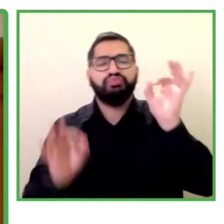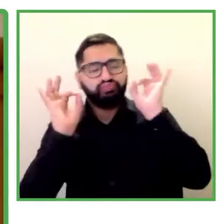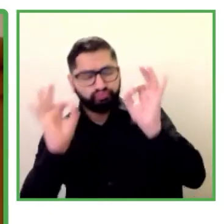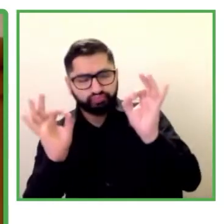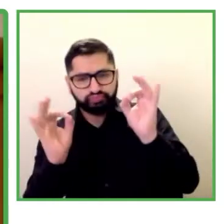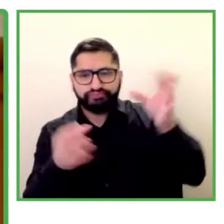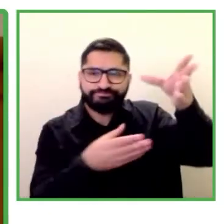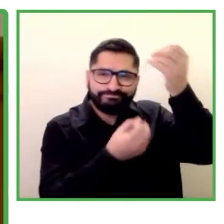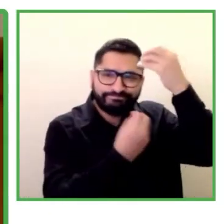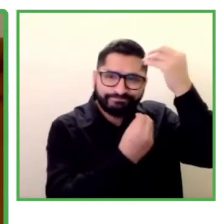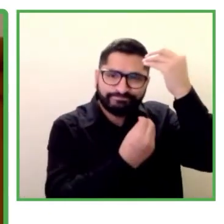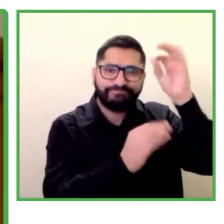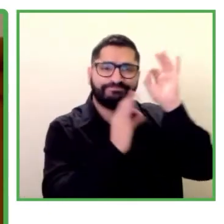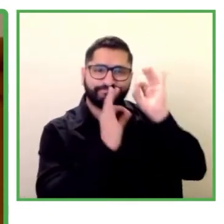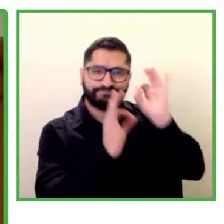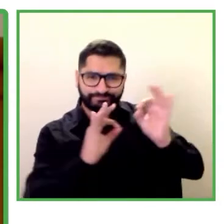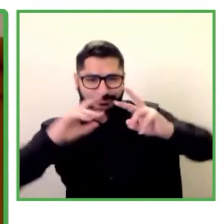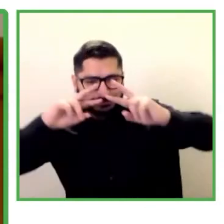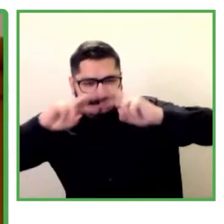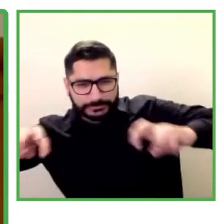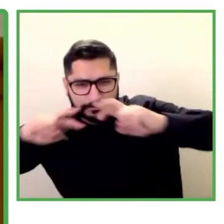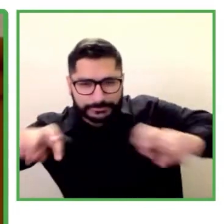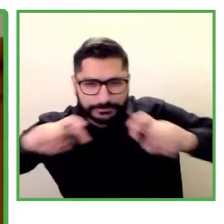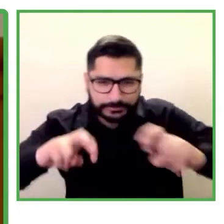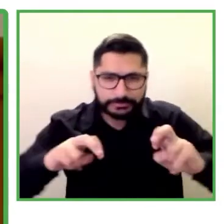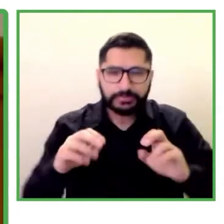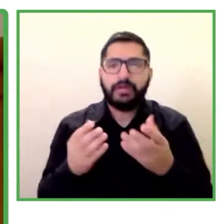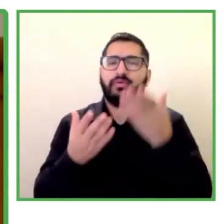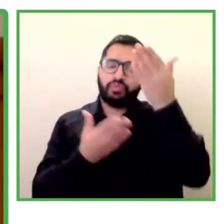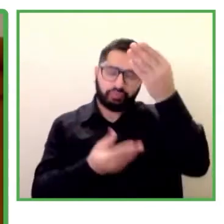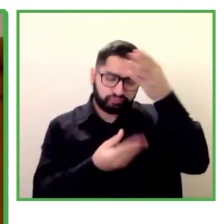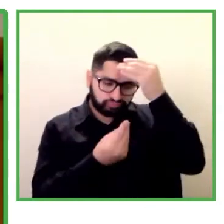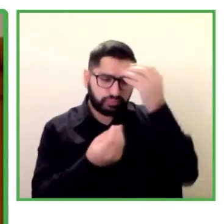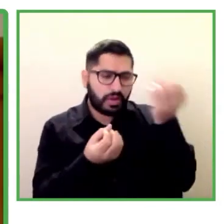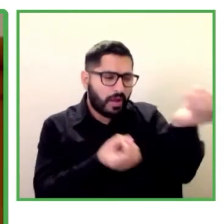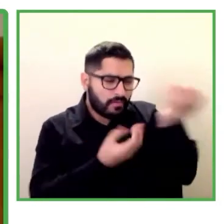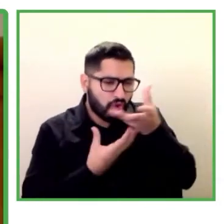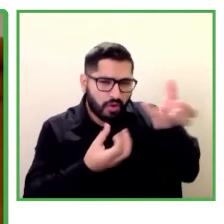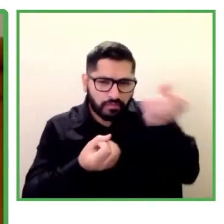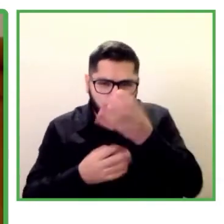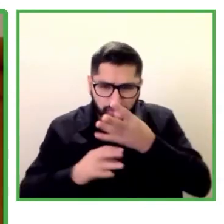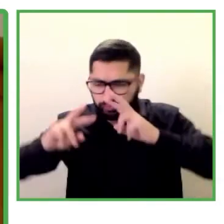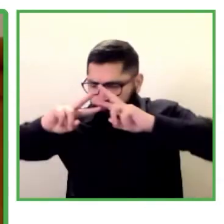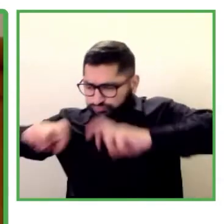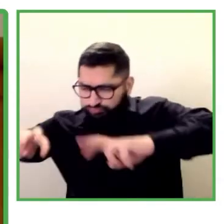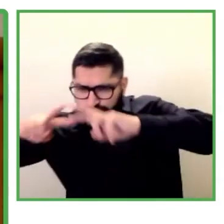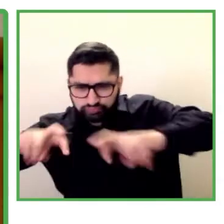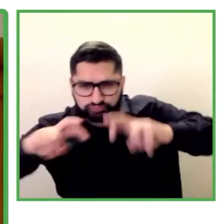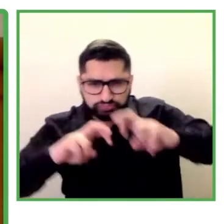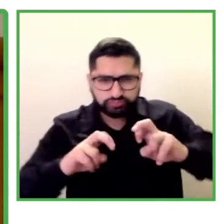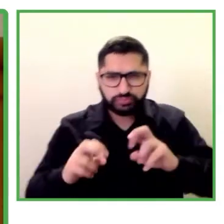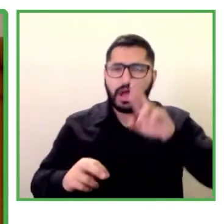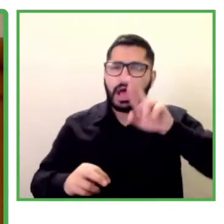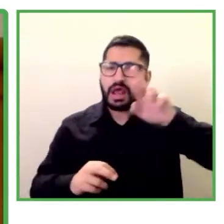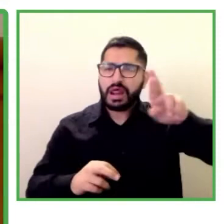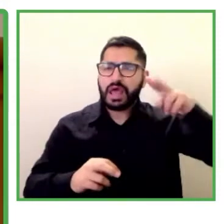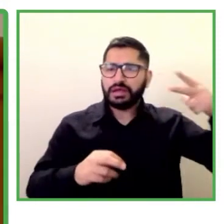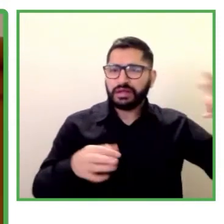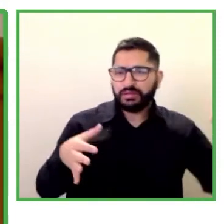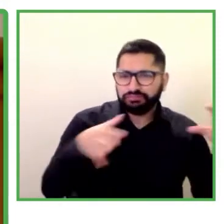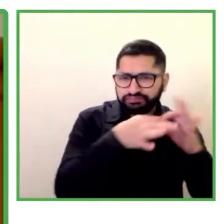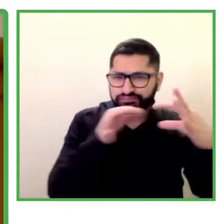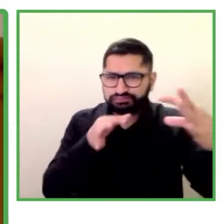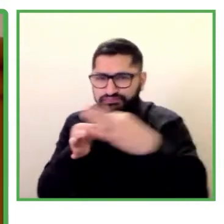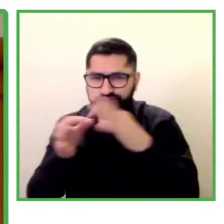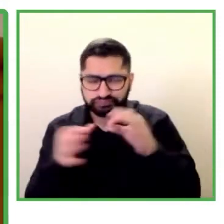formación también, por ejemplo, a responsables de recursos humanos de las empresas, etc. Como les digo, es una labor muy variada, muy diversa.